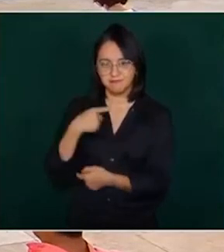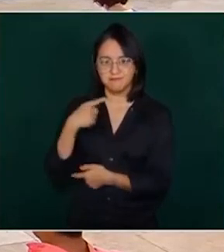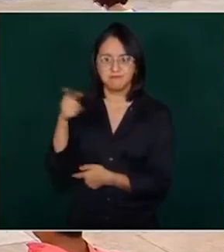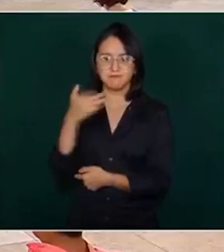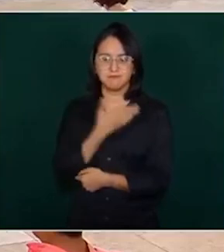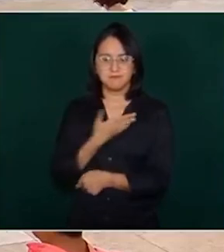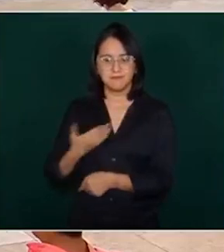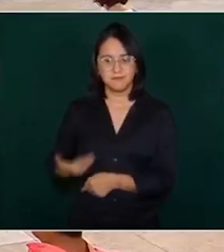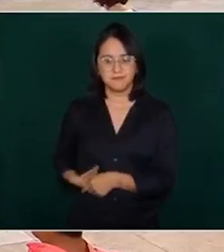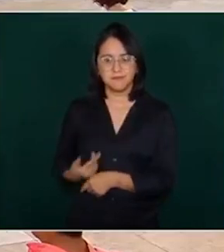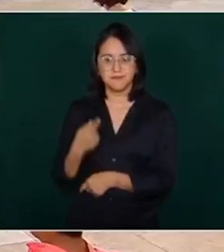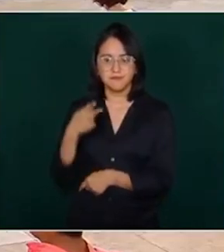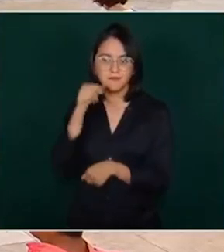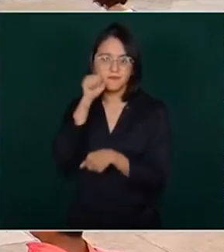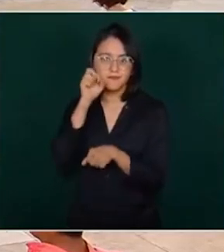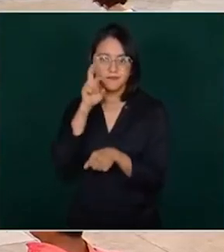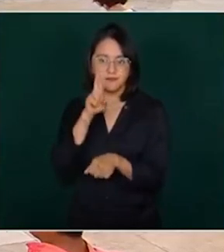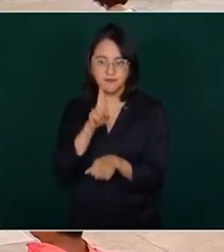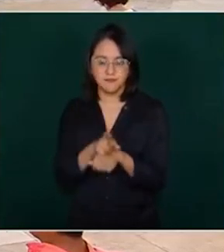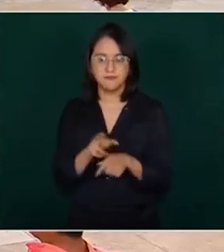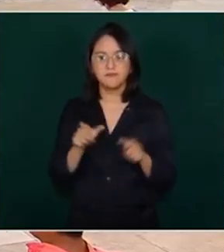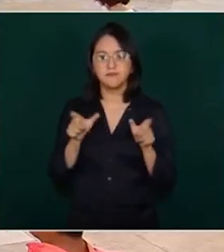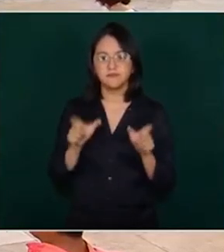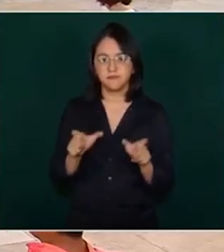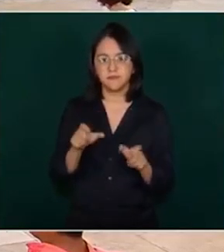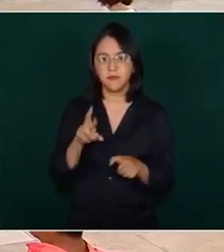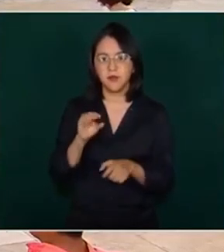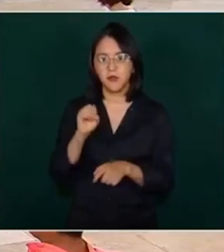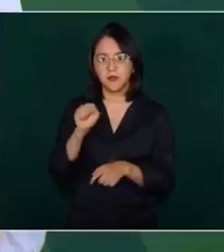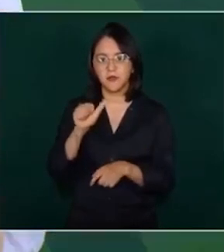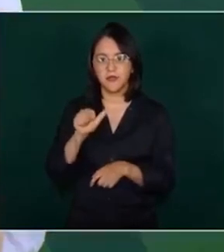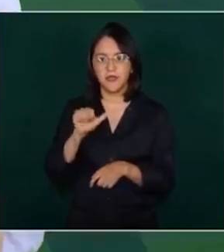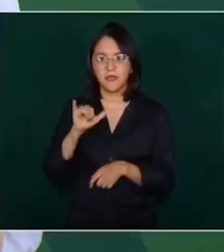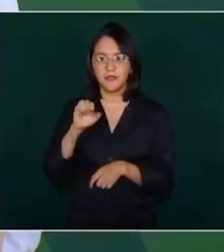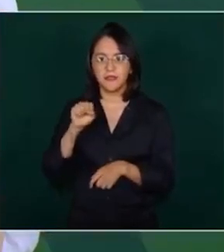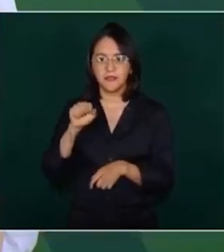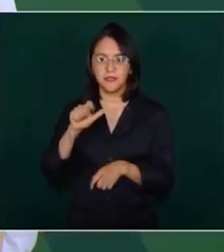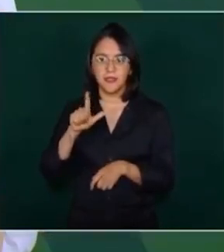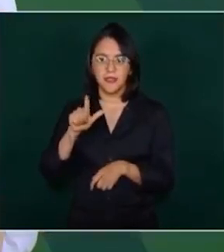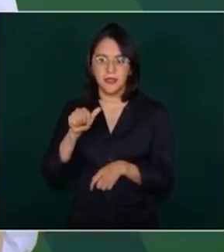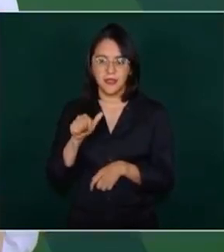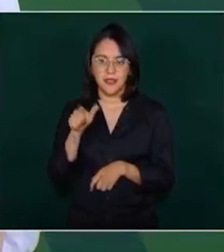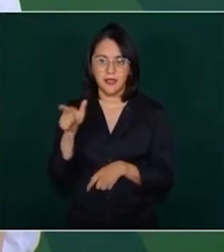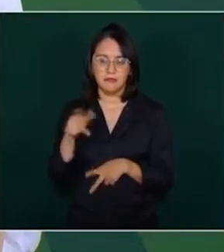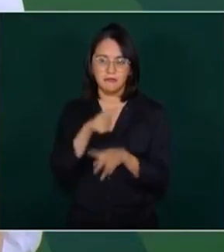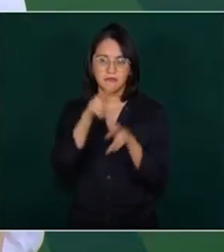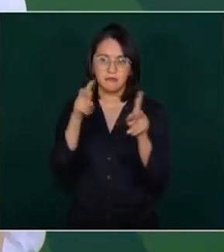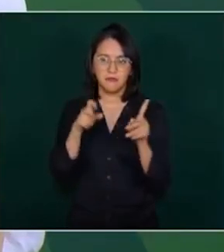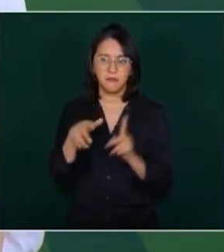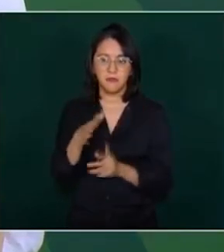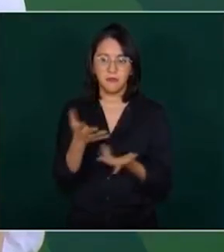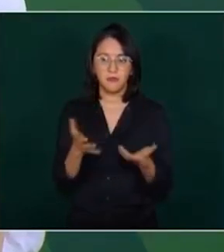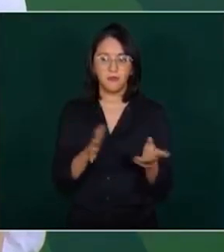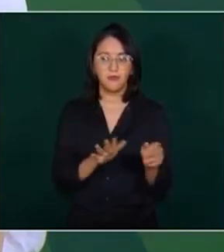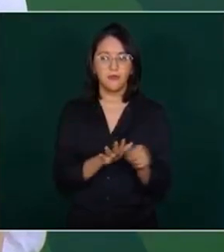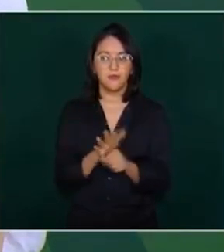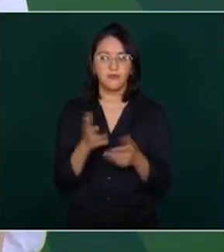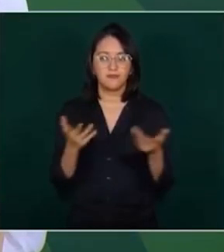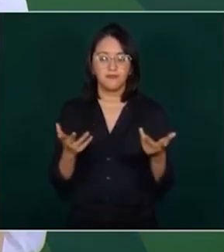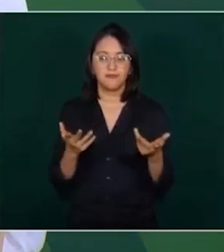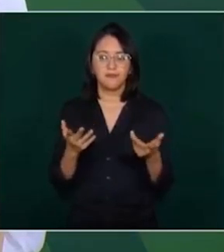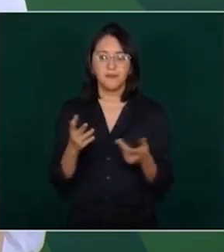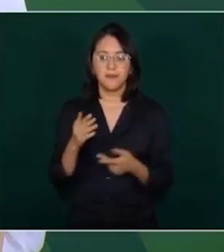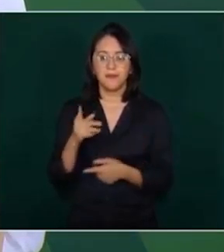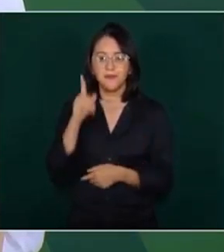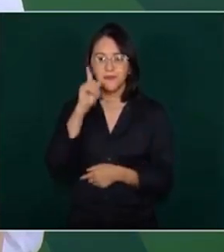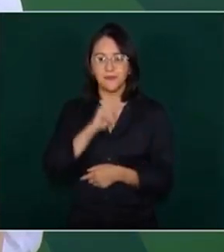Secretaria de Seguridad, Rosicela Rodríguez, ante el caso de la desaparición de